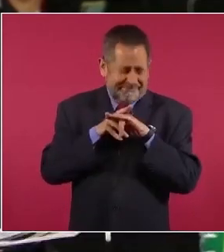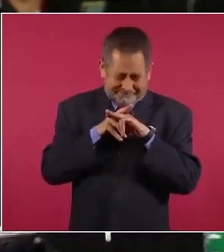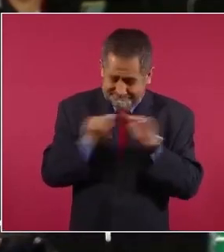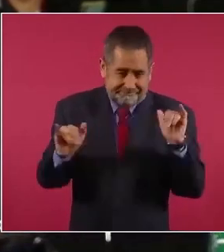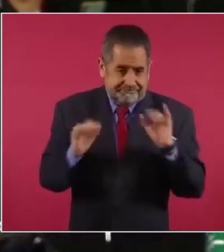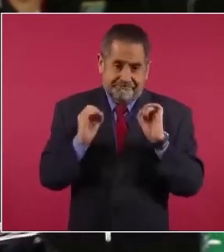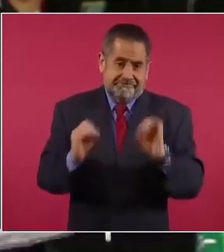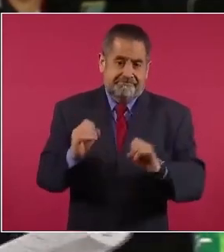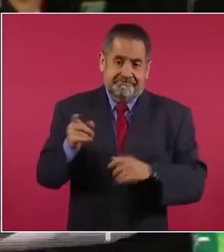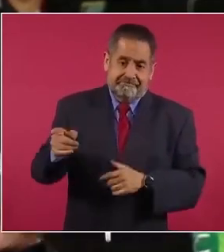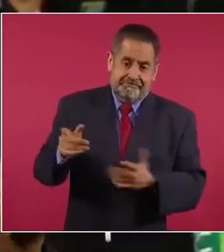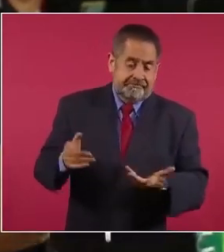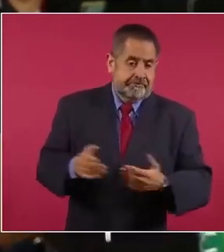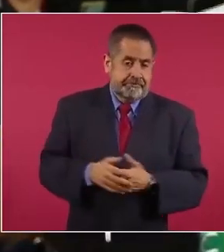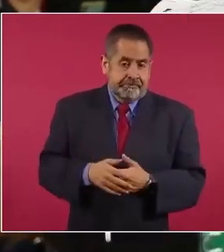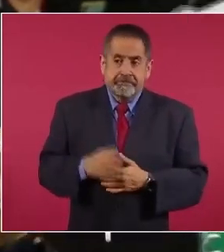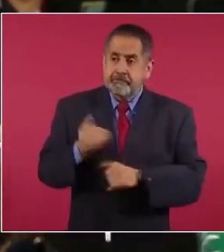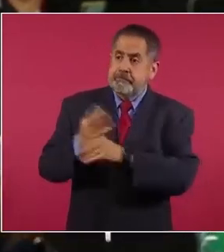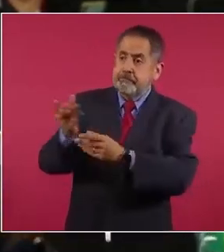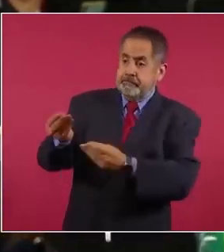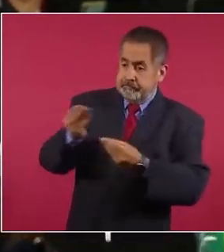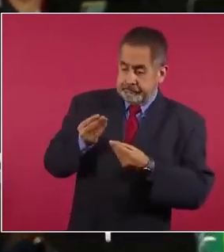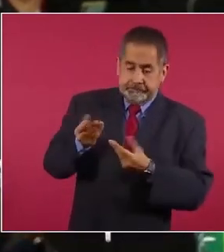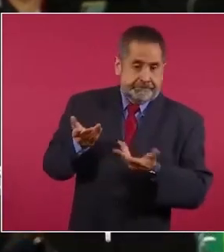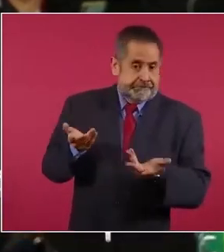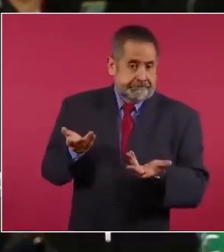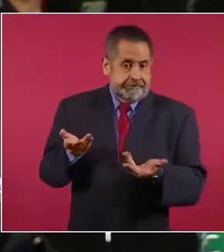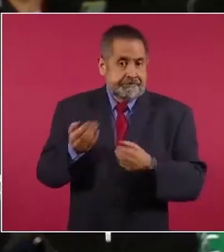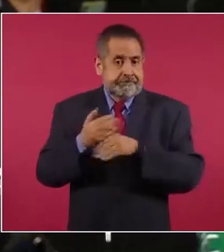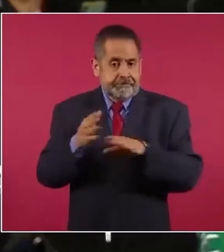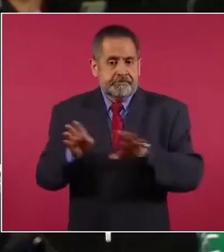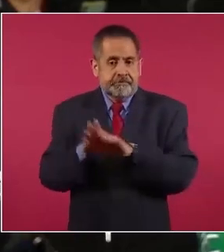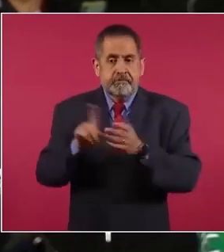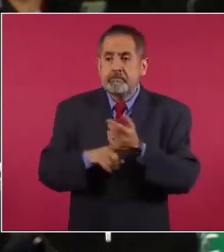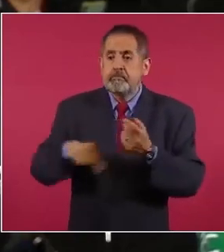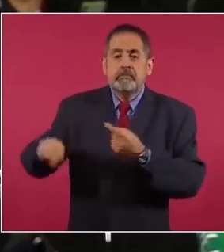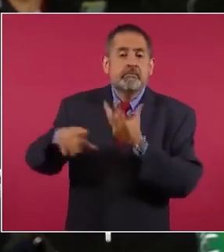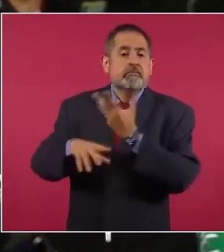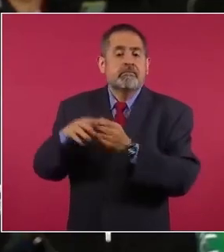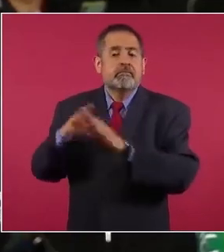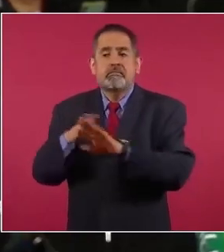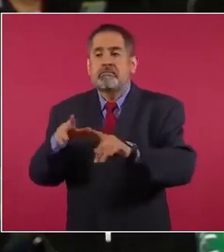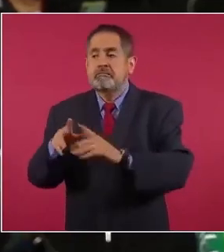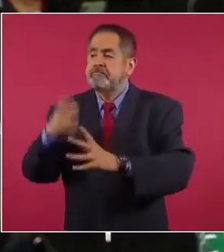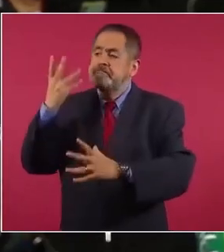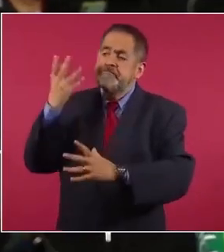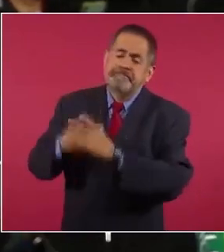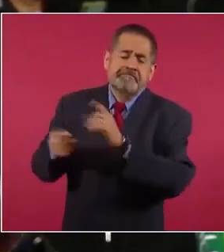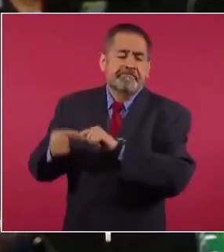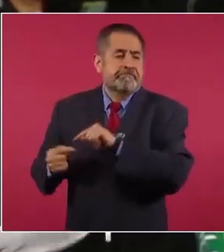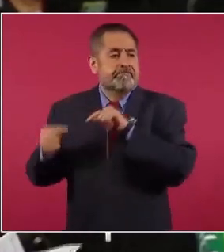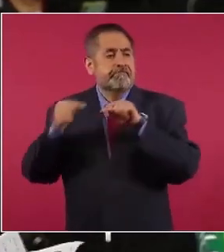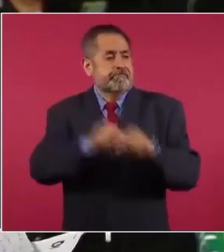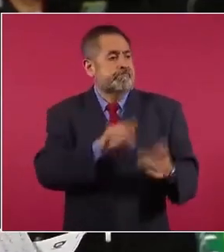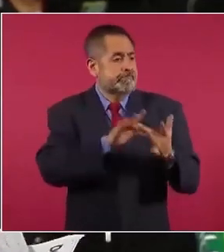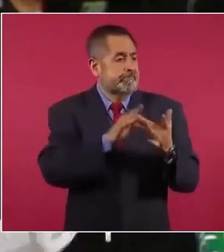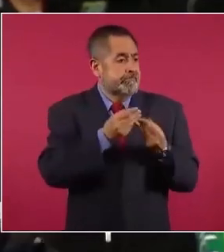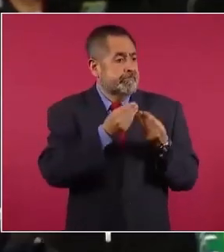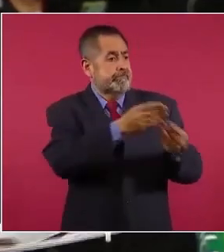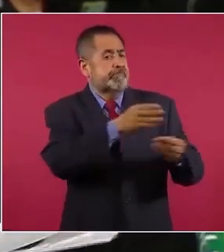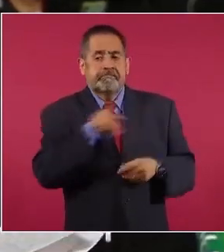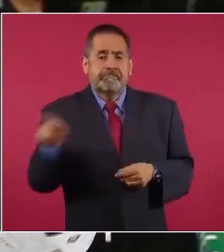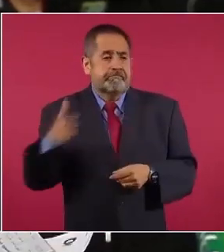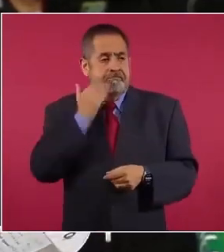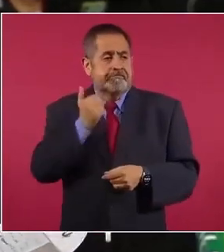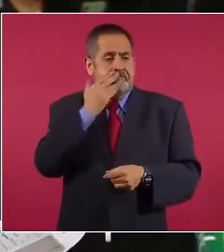esta información es parte también de migrantes originarios de esta comunidad donde están en contacto con sus